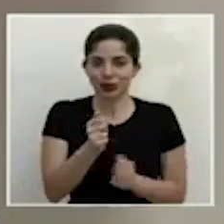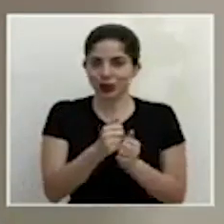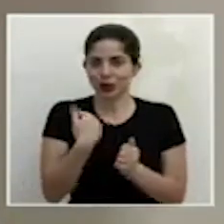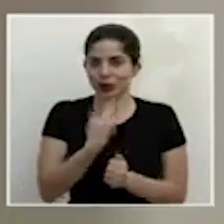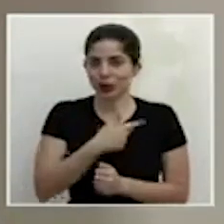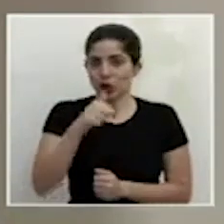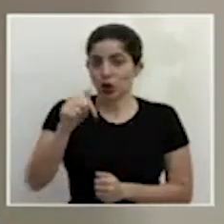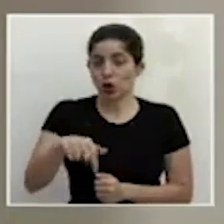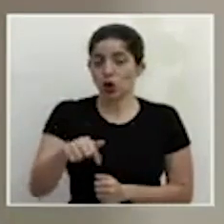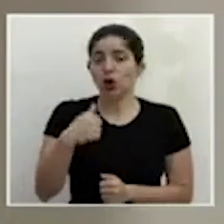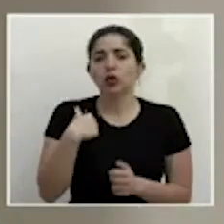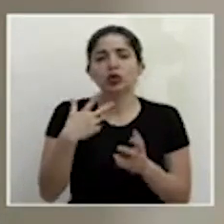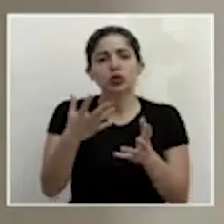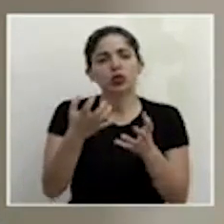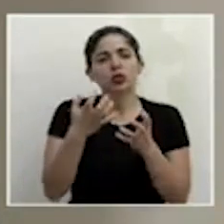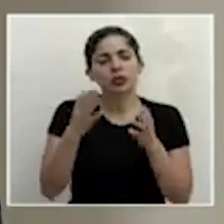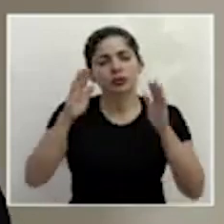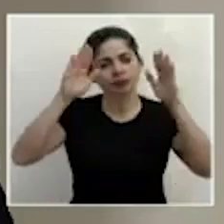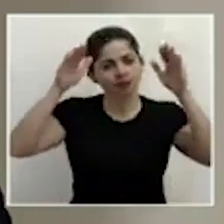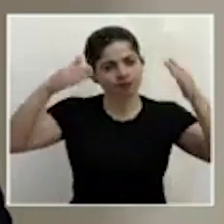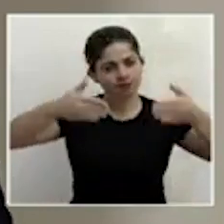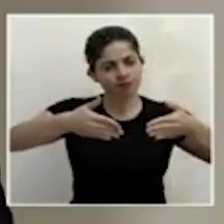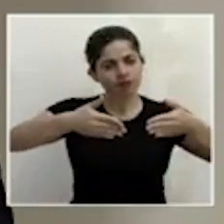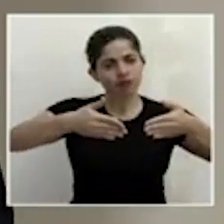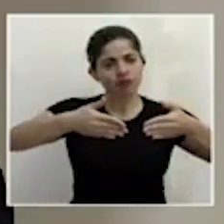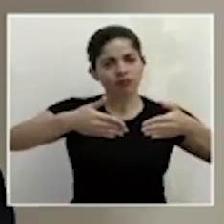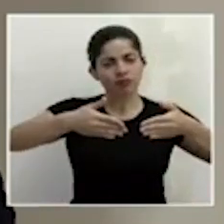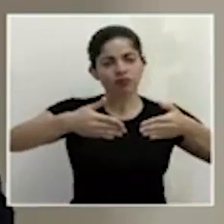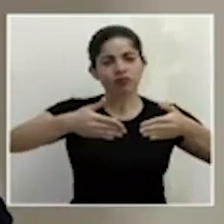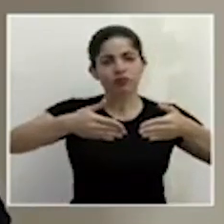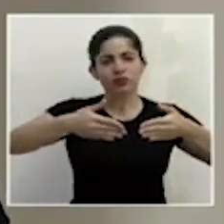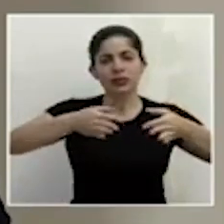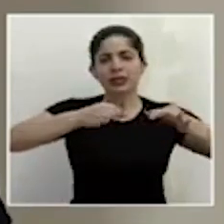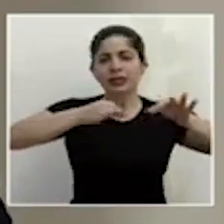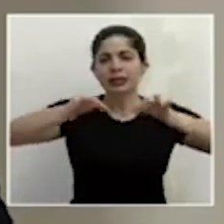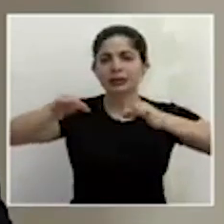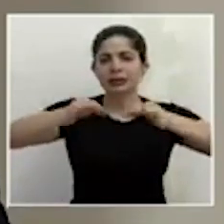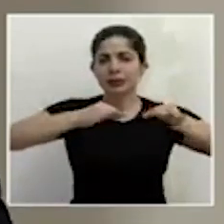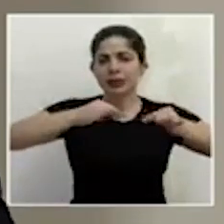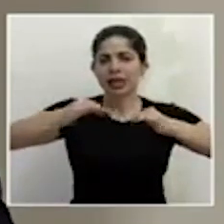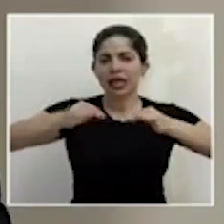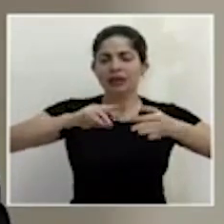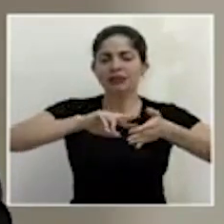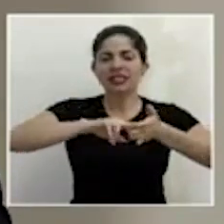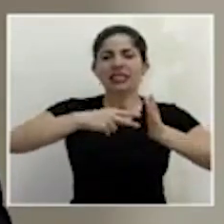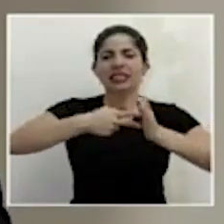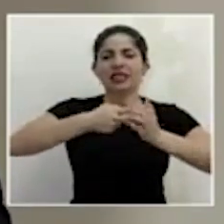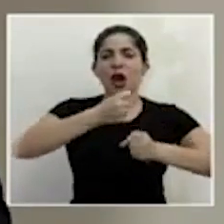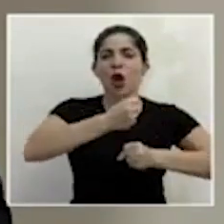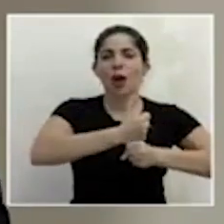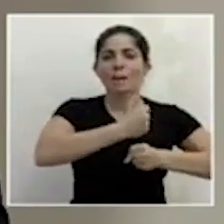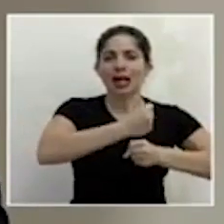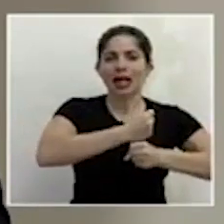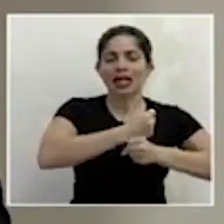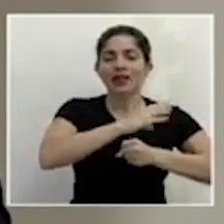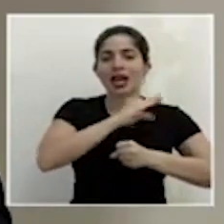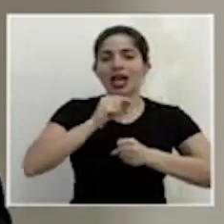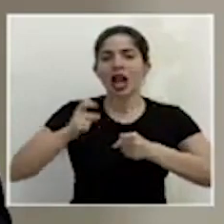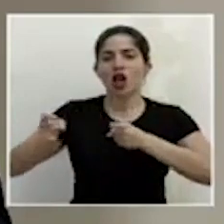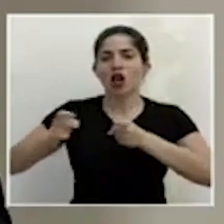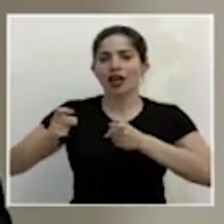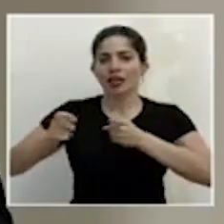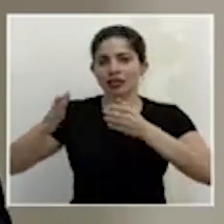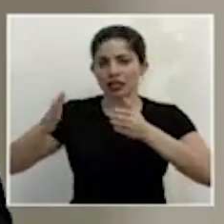quisiera hoy enfocarme en explicar lo que es la operativa y la logística